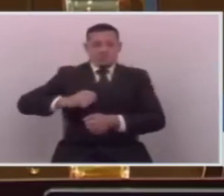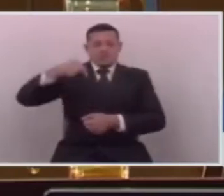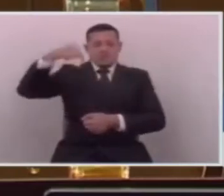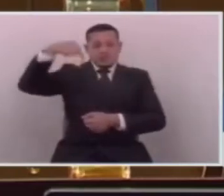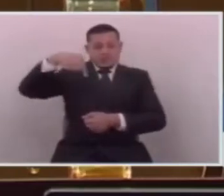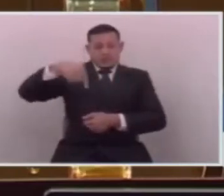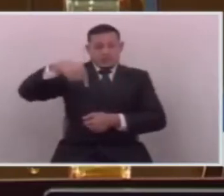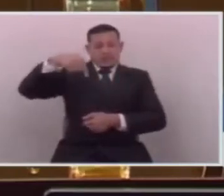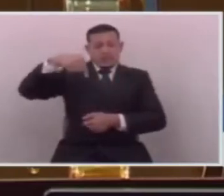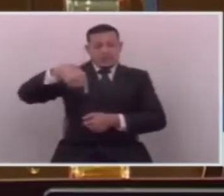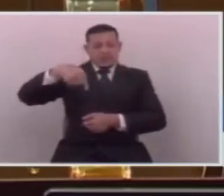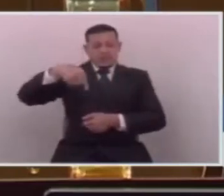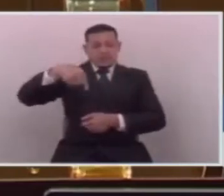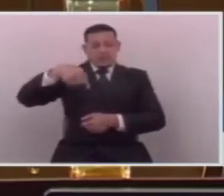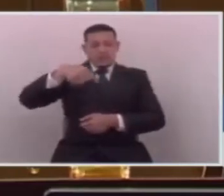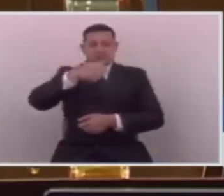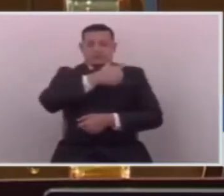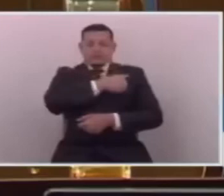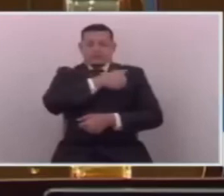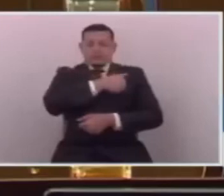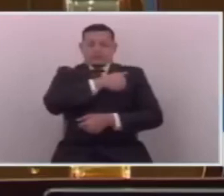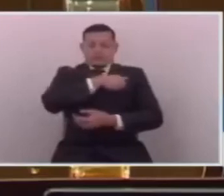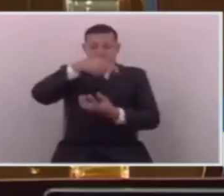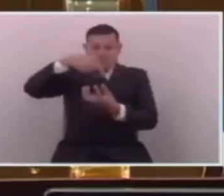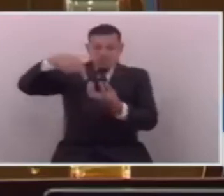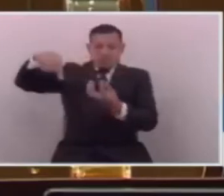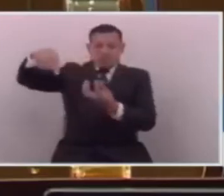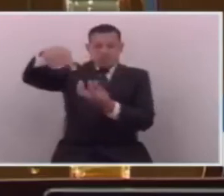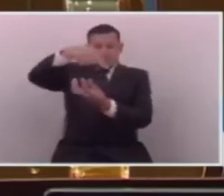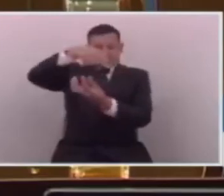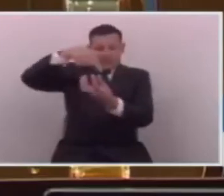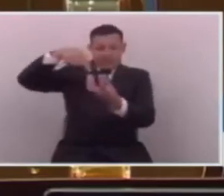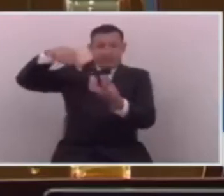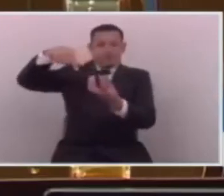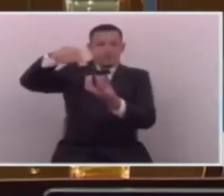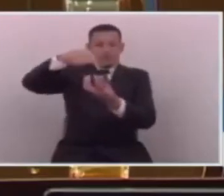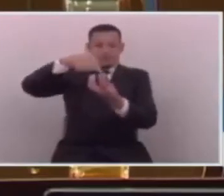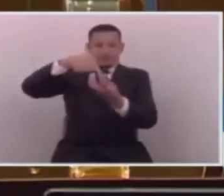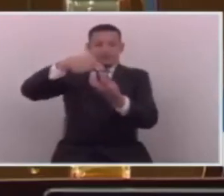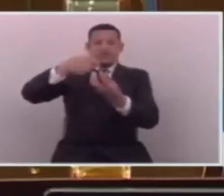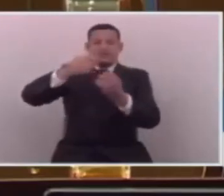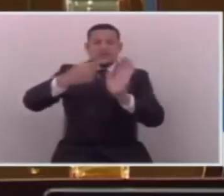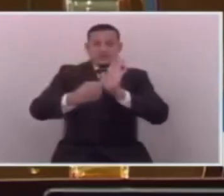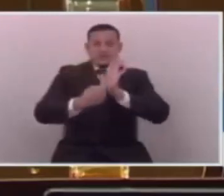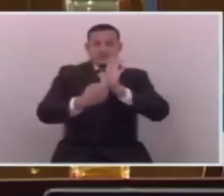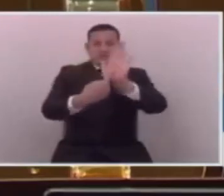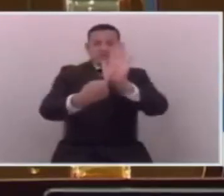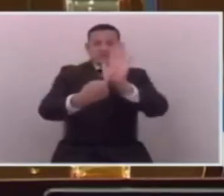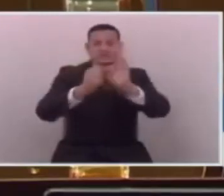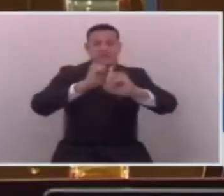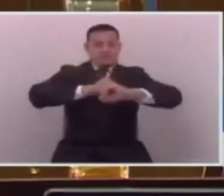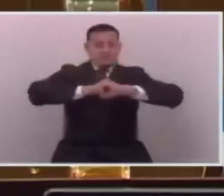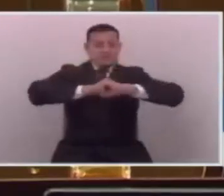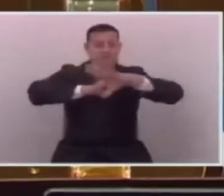ahora es responsabilidad de ustedes informar con la verdad.